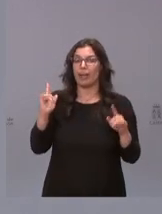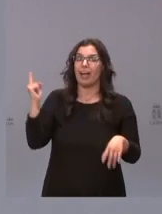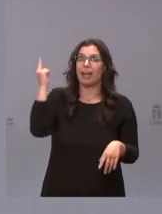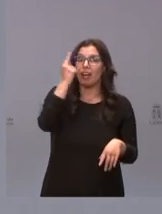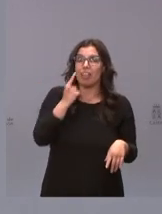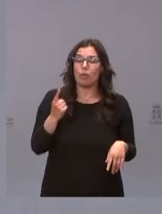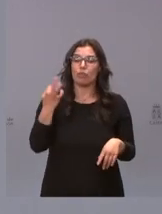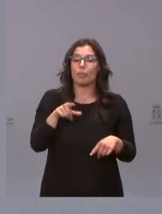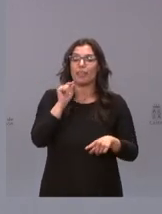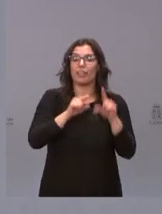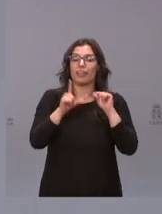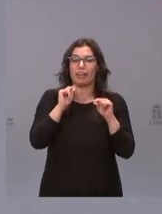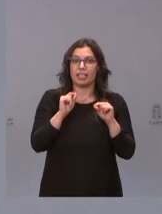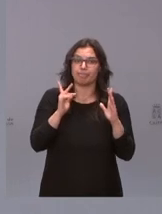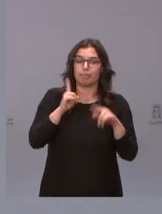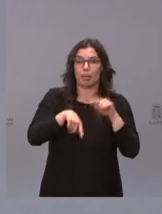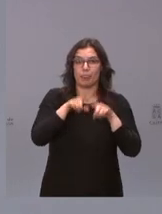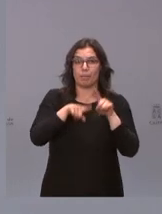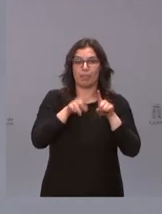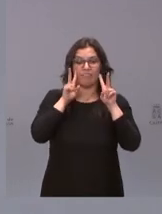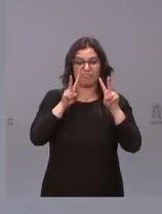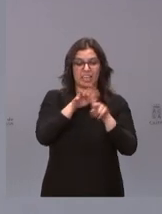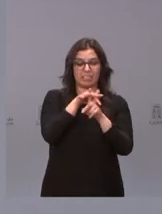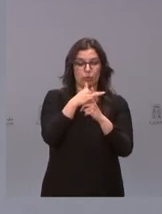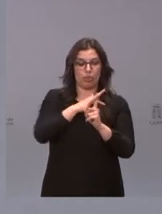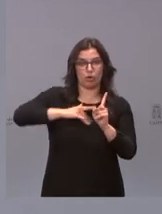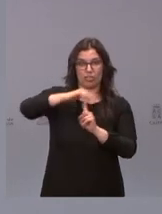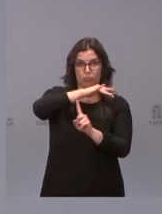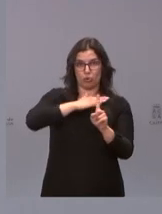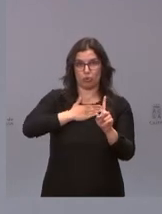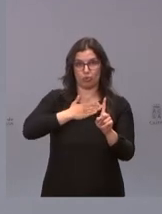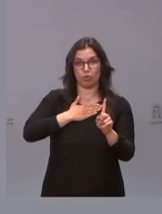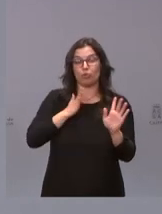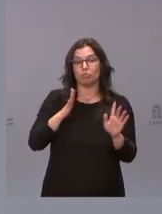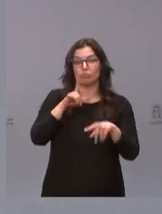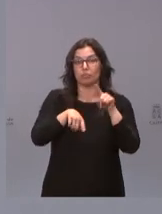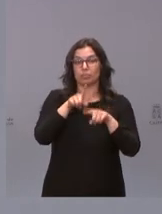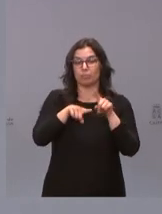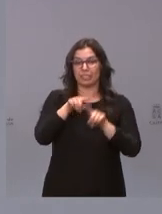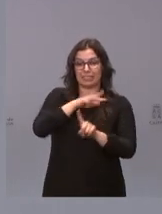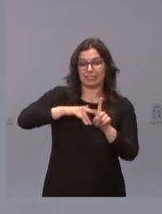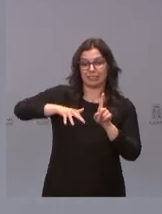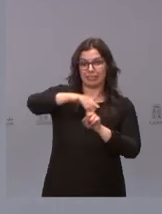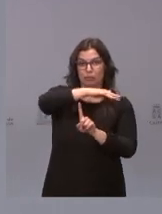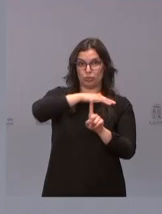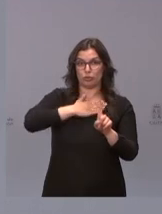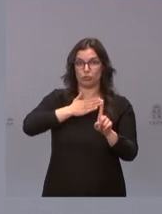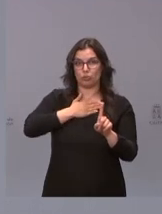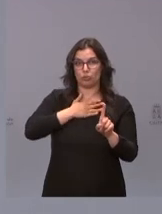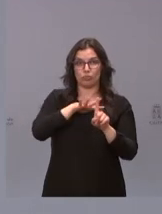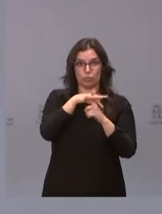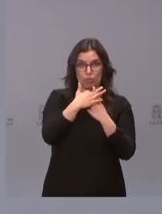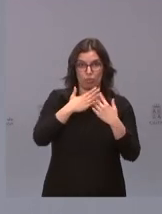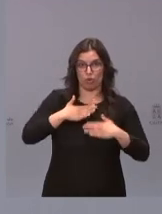que tomar las decisiones en función de las circunstancias que nos rodea y en función de las circunstancias que nosotros tenemos de nuestro